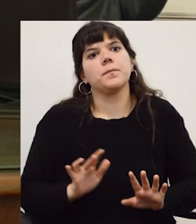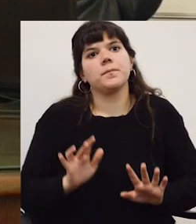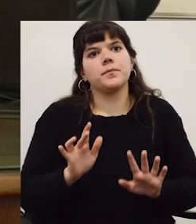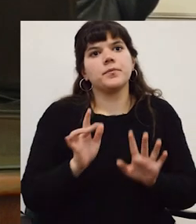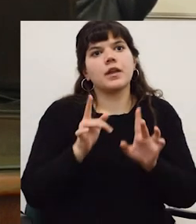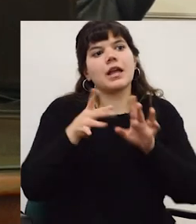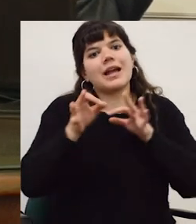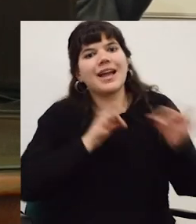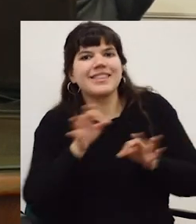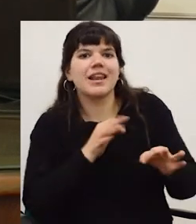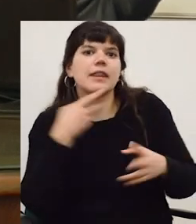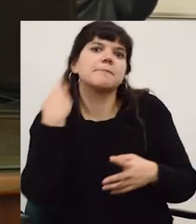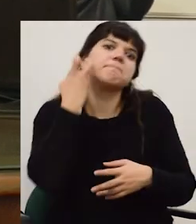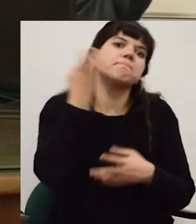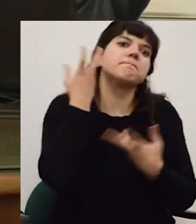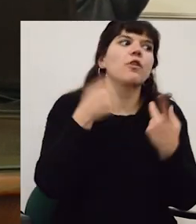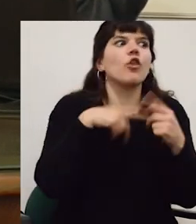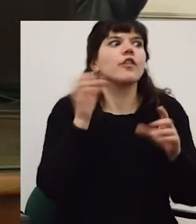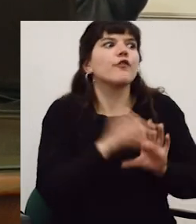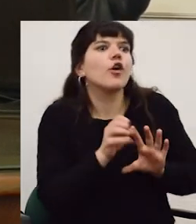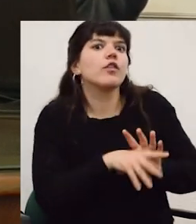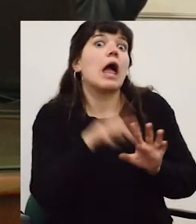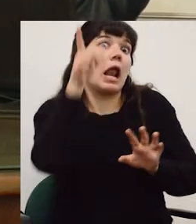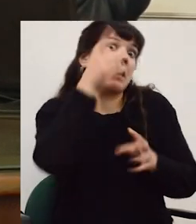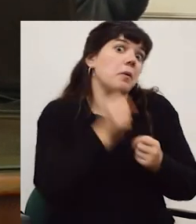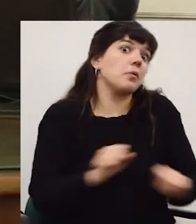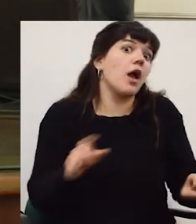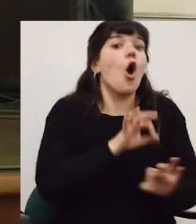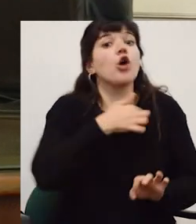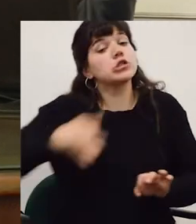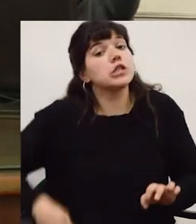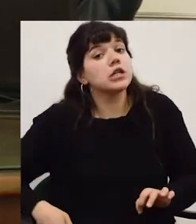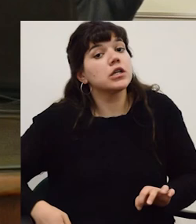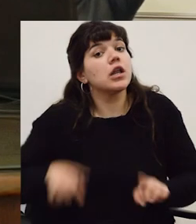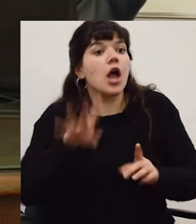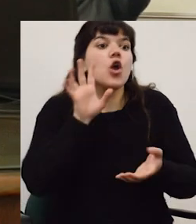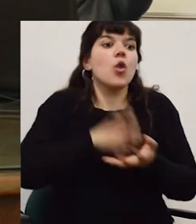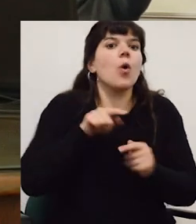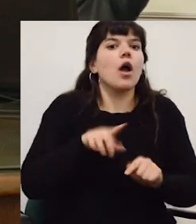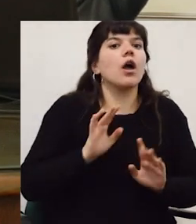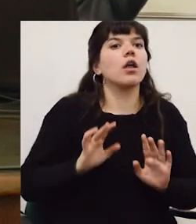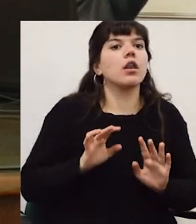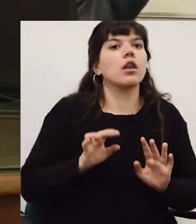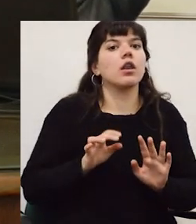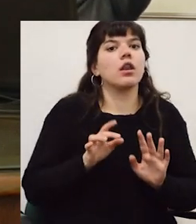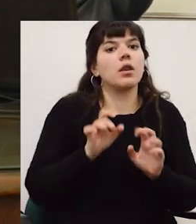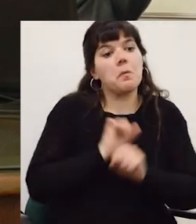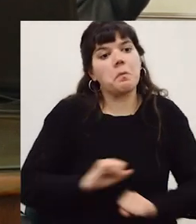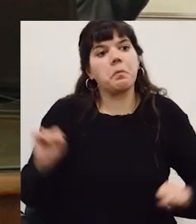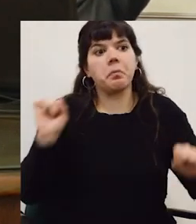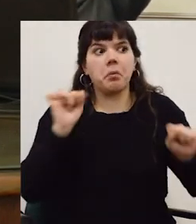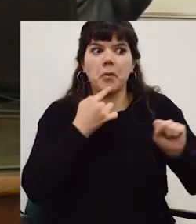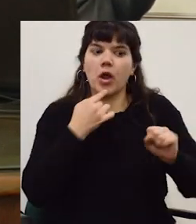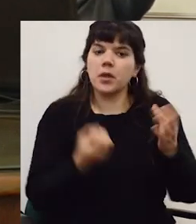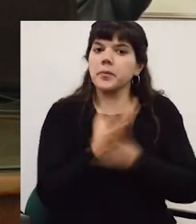un rato y que vayas vengas y que vayas pero bueno como que una estrategia de salir a buscar están los fondos por ejemplo Alemania por ejemplo China